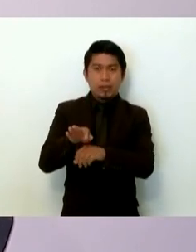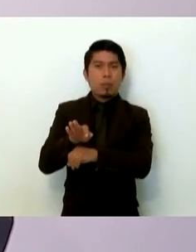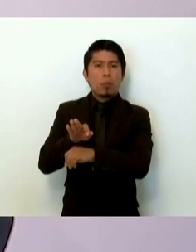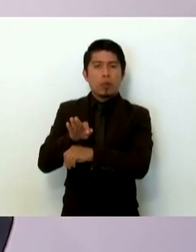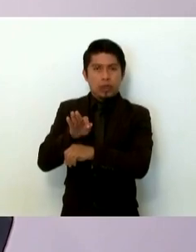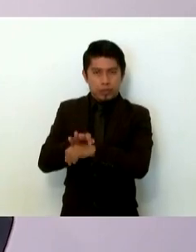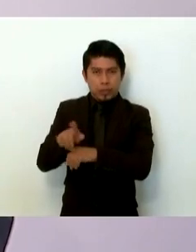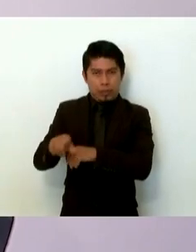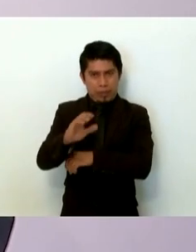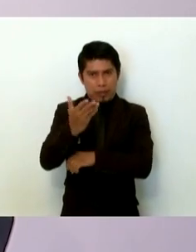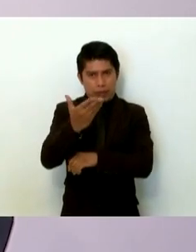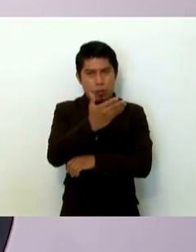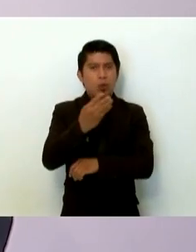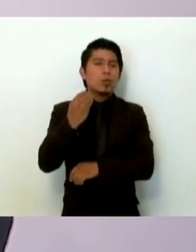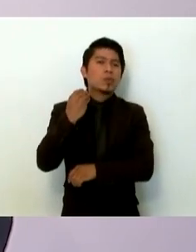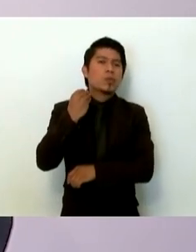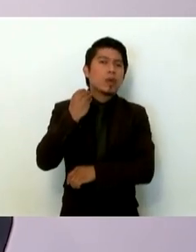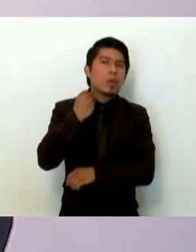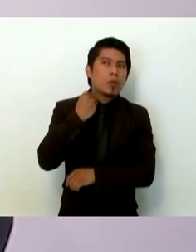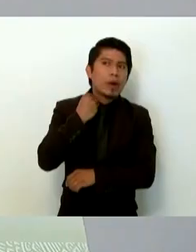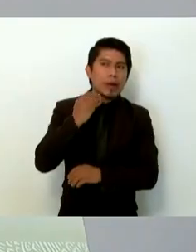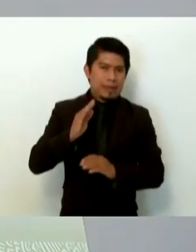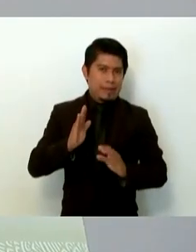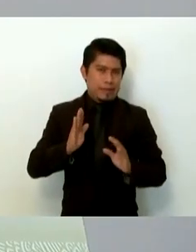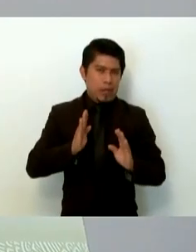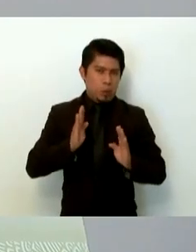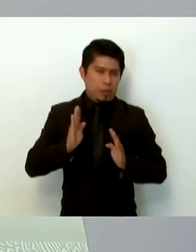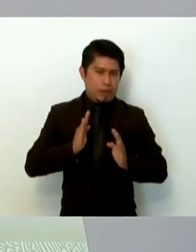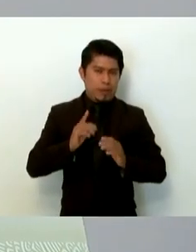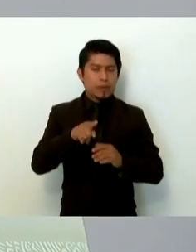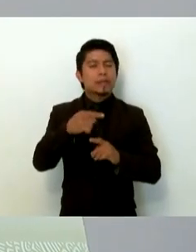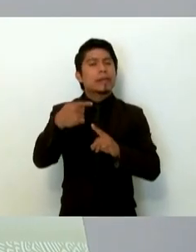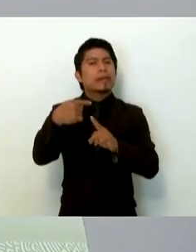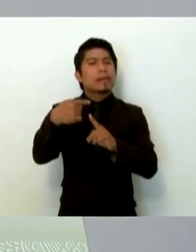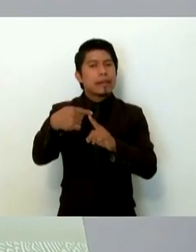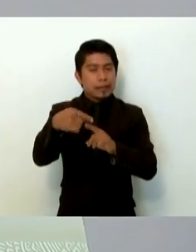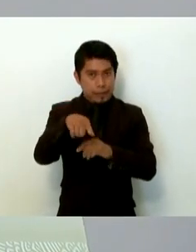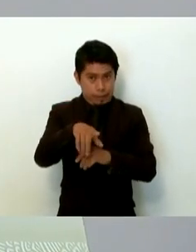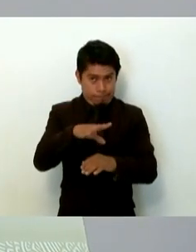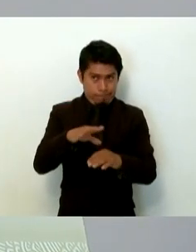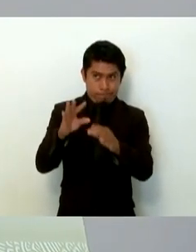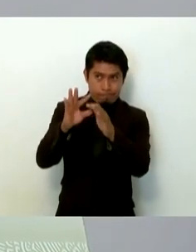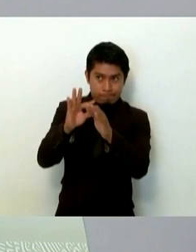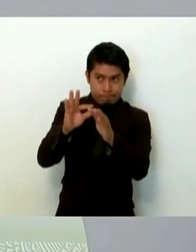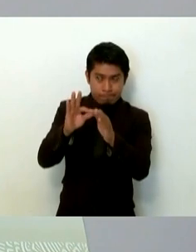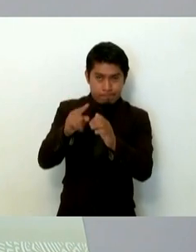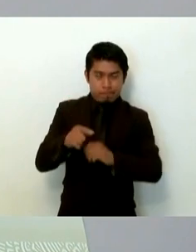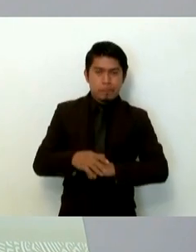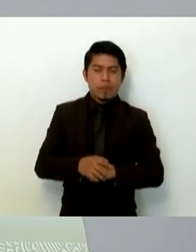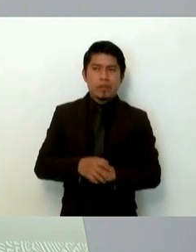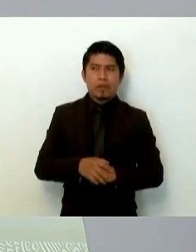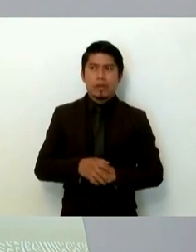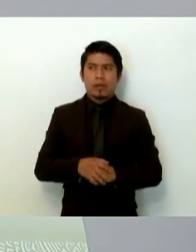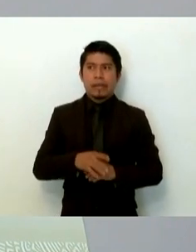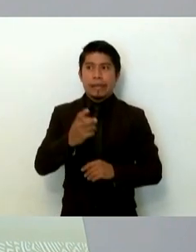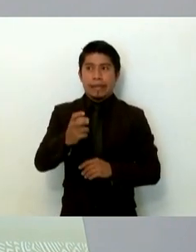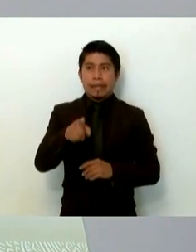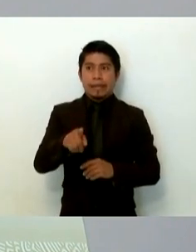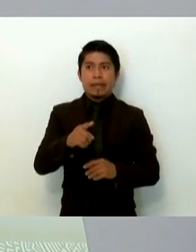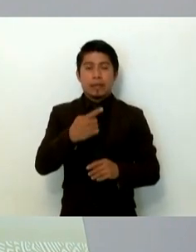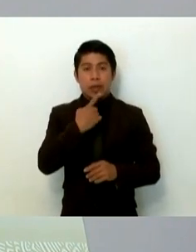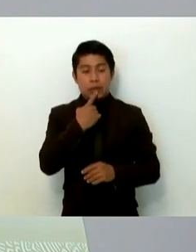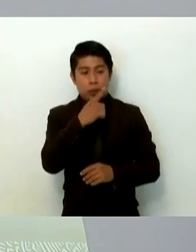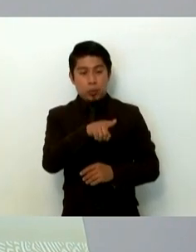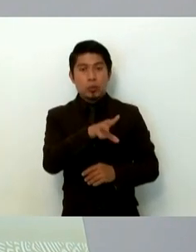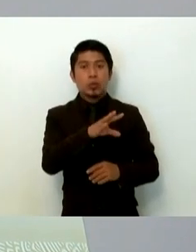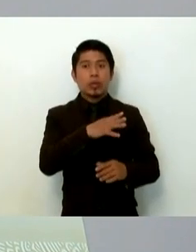que solicitaron los abogados de los militares quienes han señalado que se les acusó de